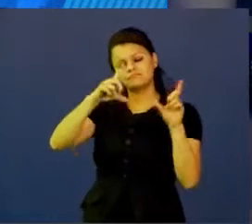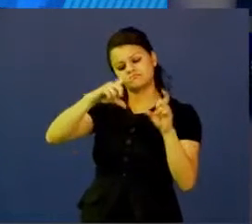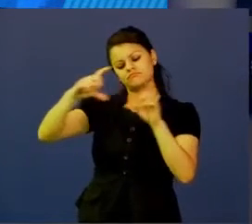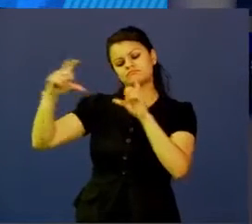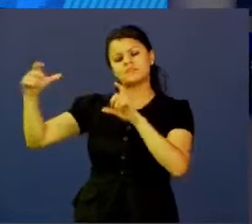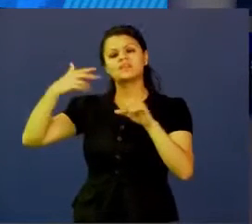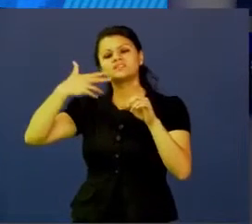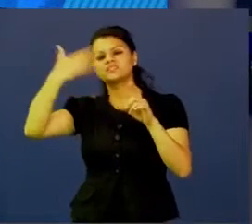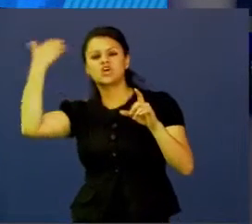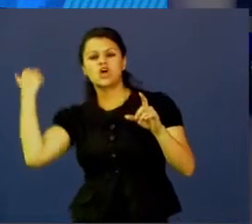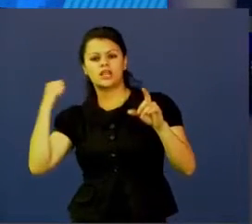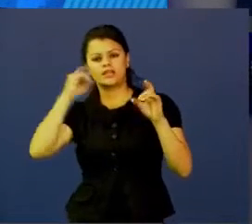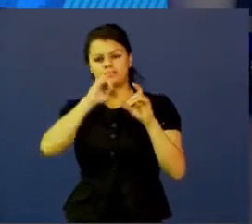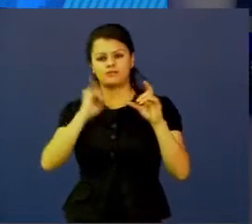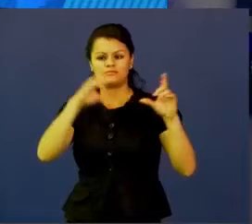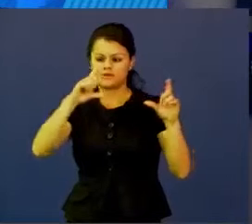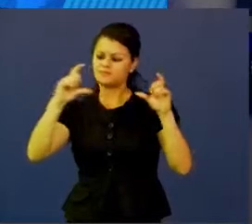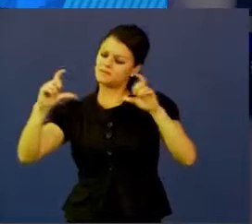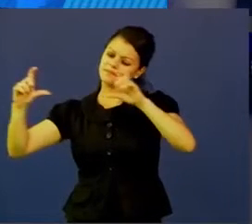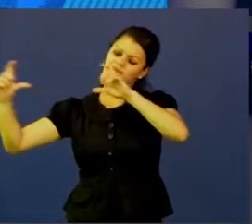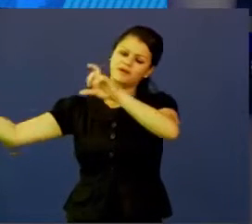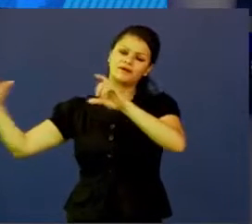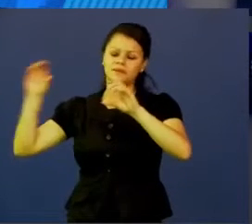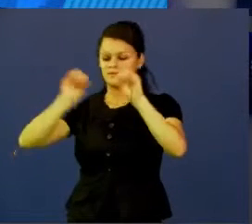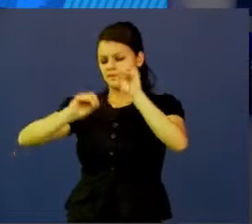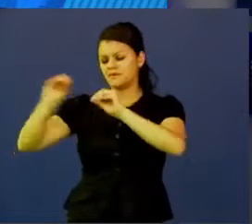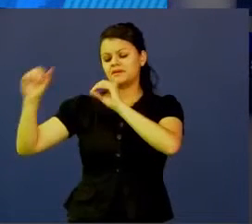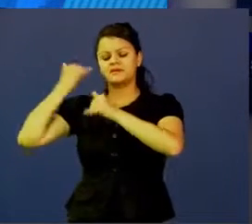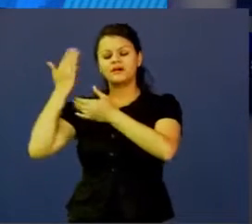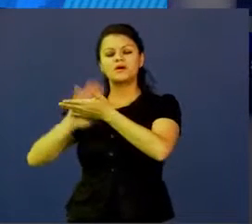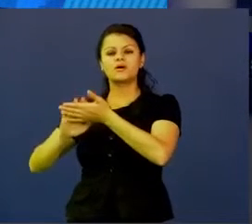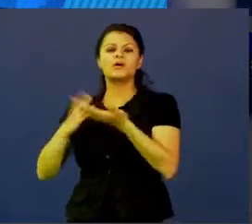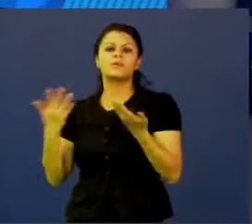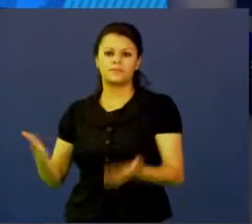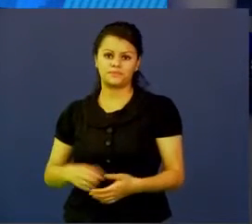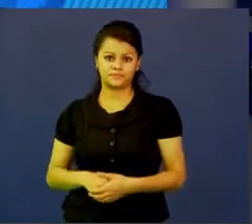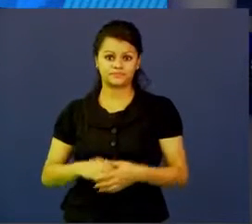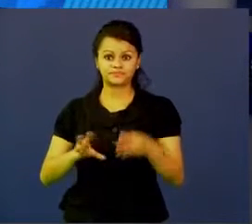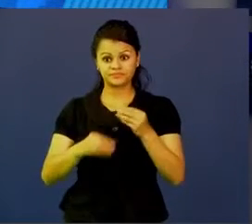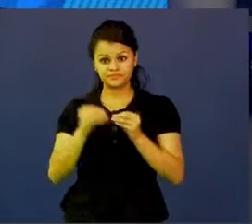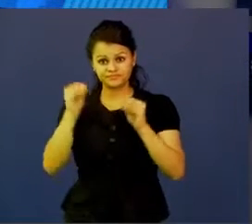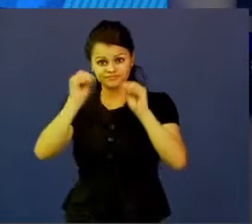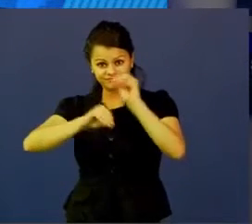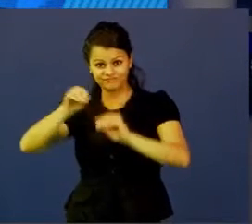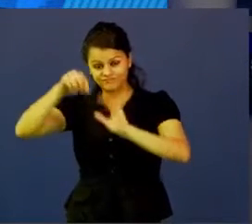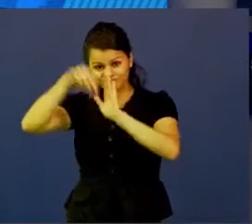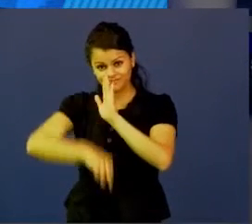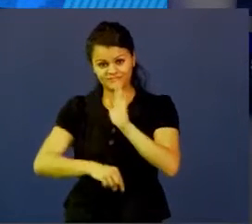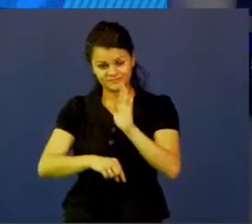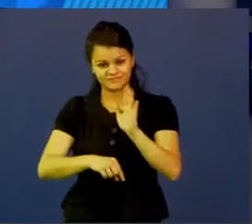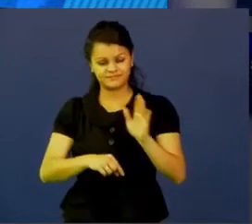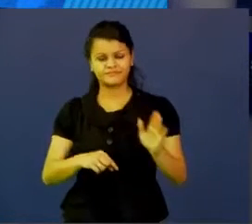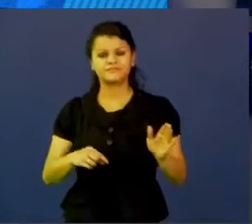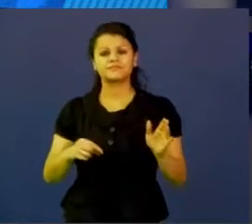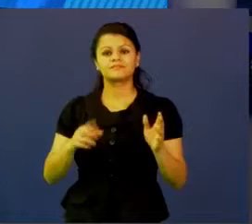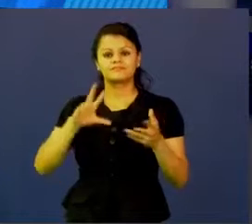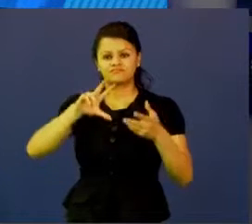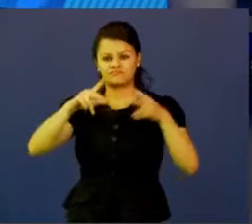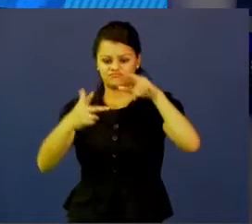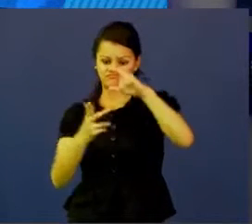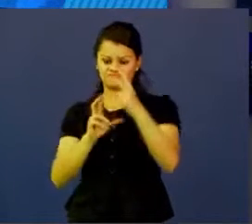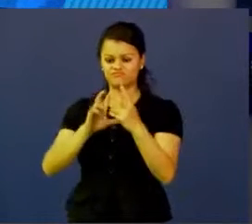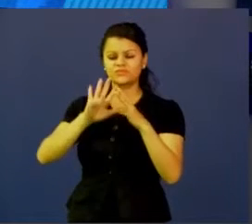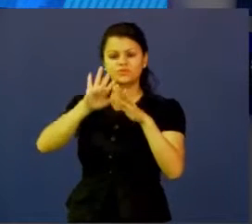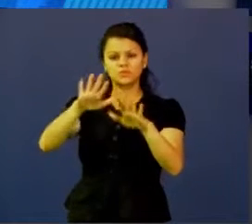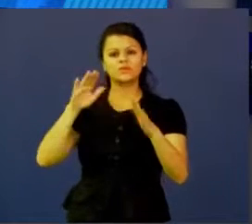para pintar, imaginarme cómo sería esa solución y un poco, digamos, más elaborado como impresoras 3D, pero si uno no tiene impresora